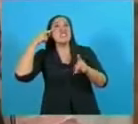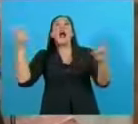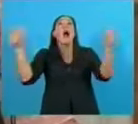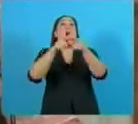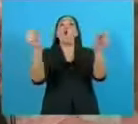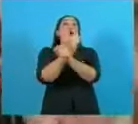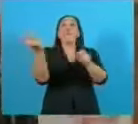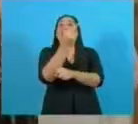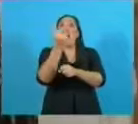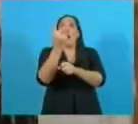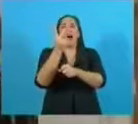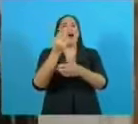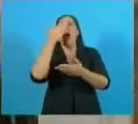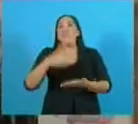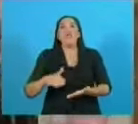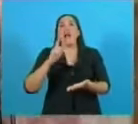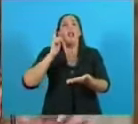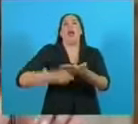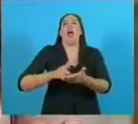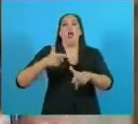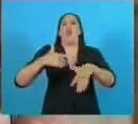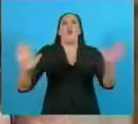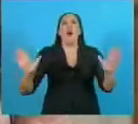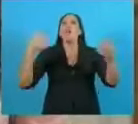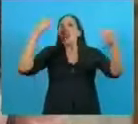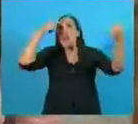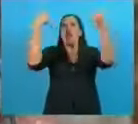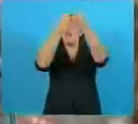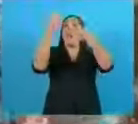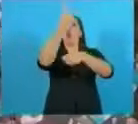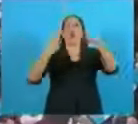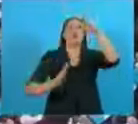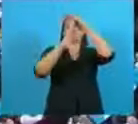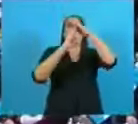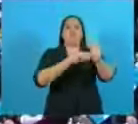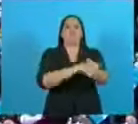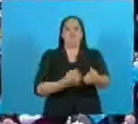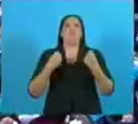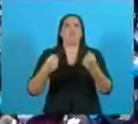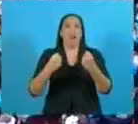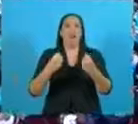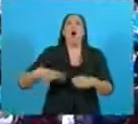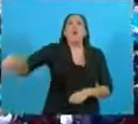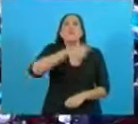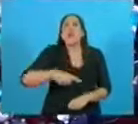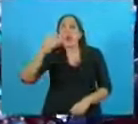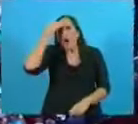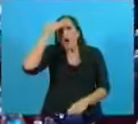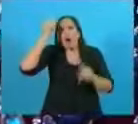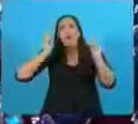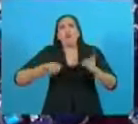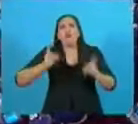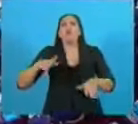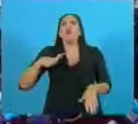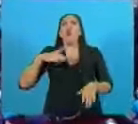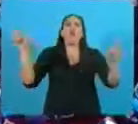de una buena vez por todas y salgan del corsé intelectual y colonial que les han metido en la cabeza y les siguen metiendo de